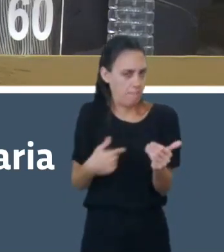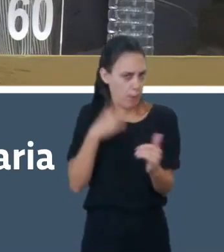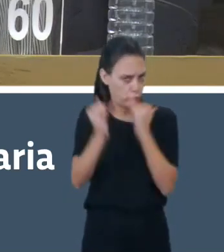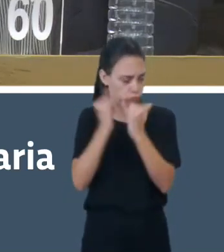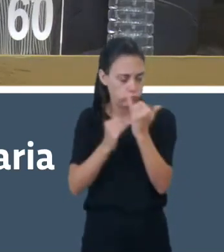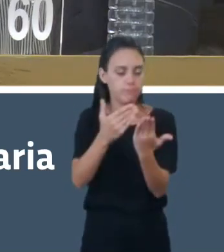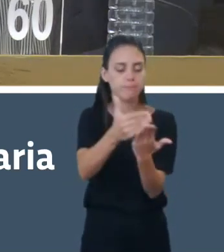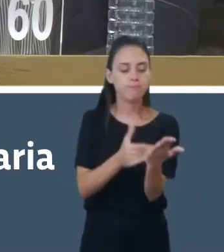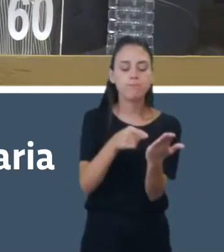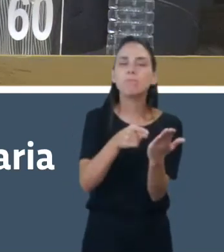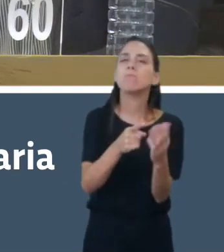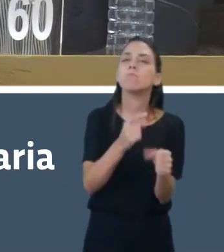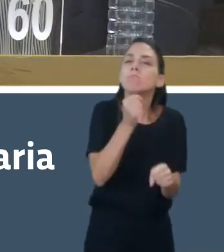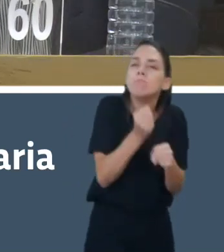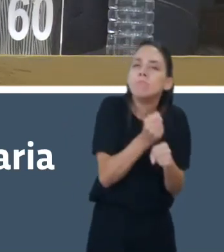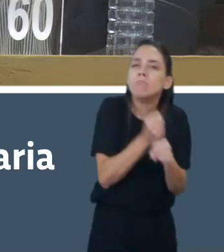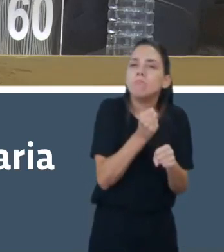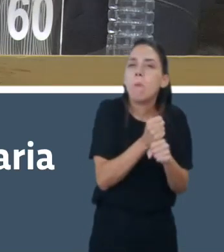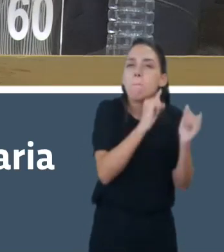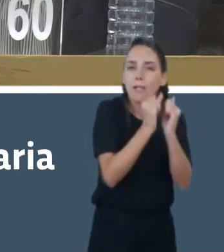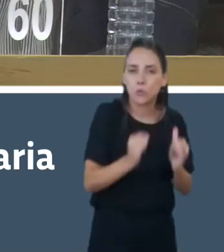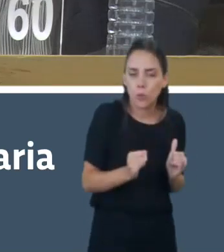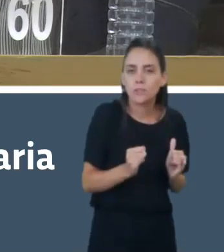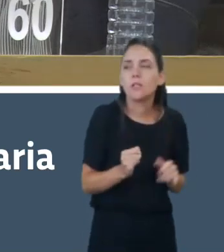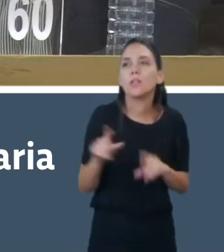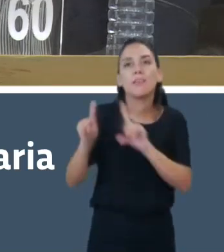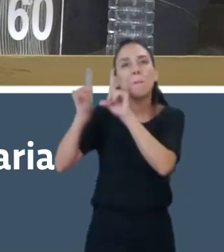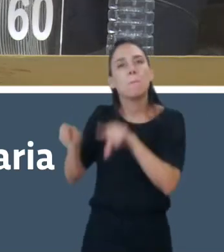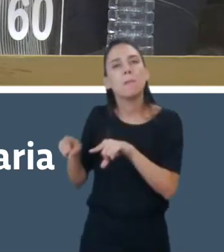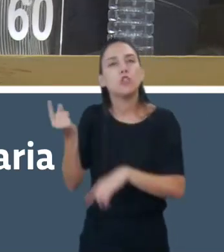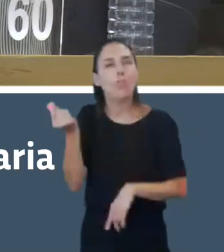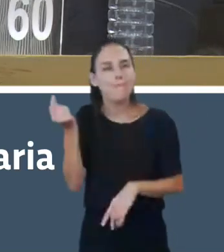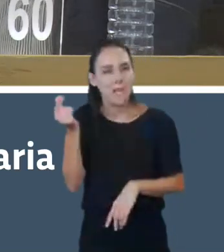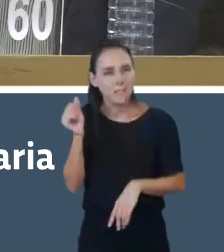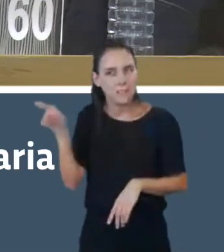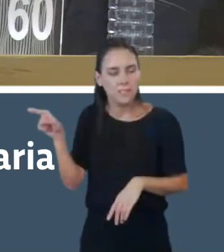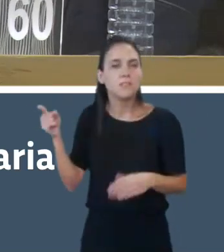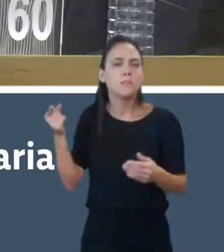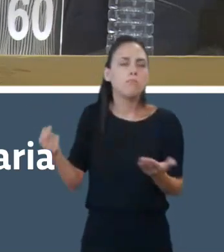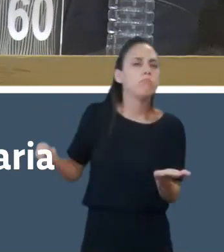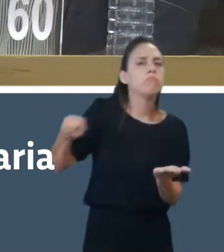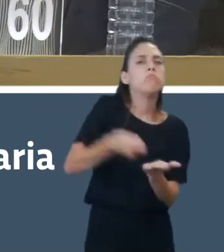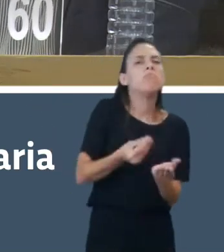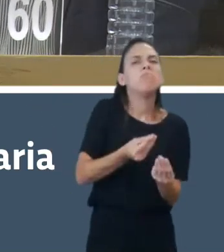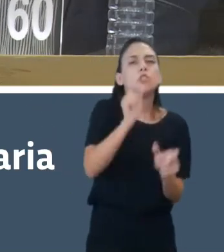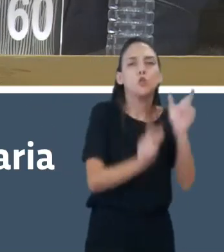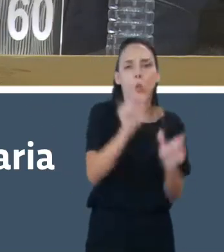el Ministerio de Finanzas de la provincia de Córdoba pone a disposición de los ciudadanos, ejecución que está